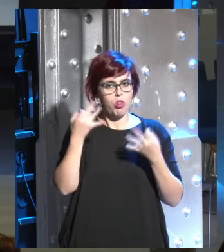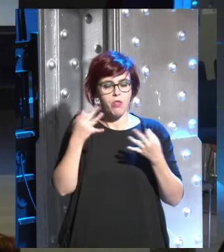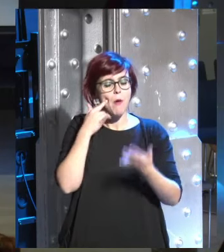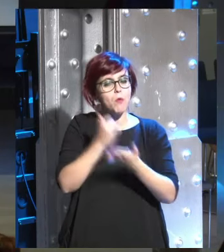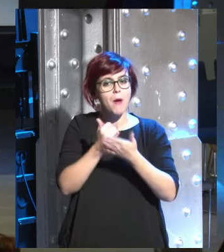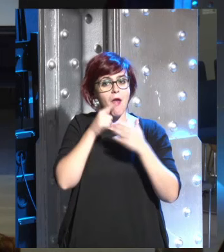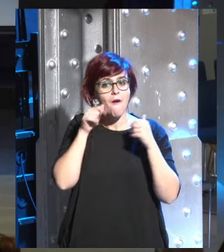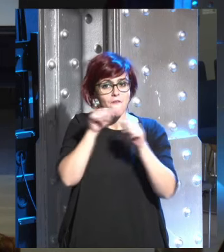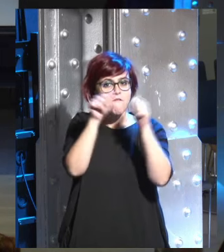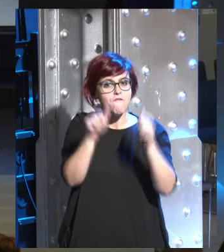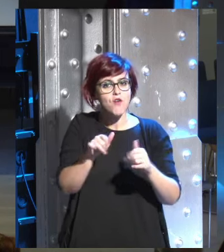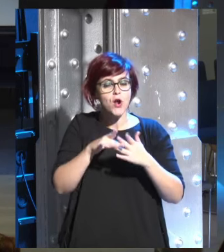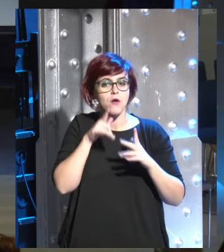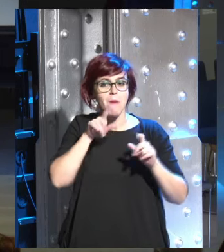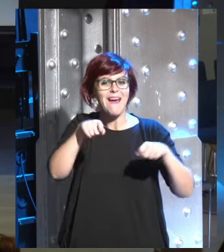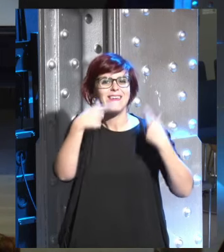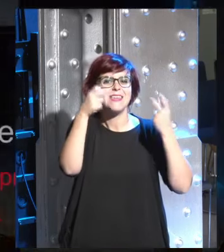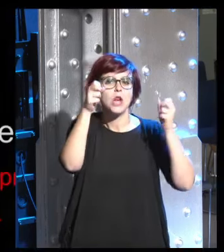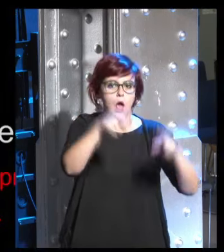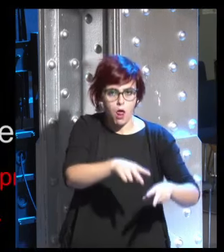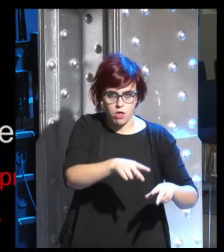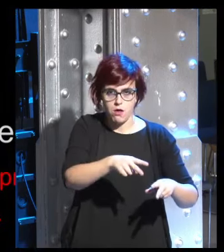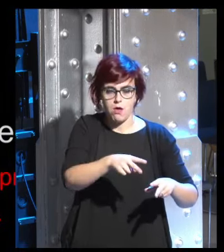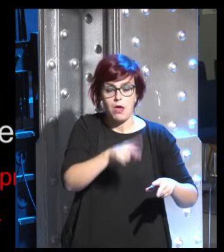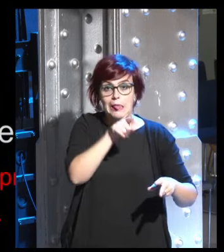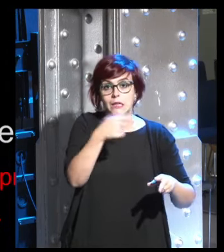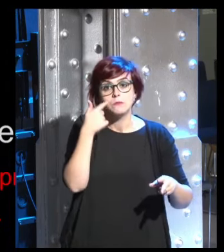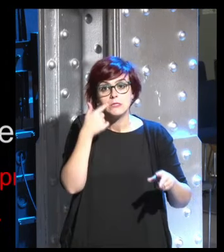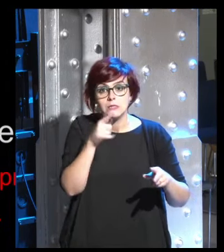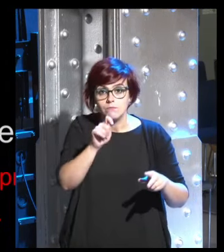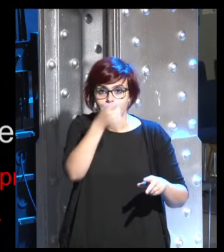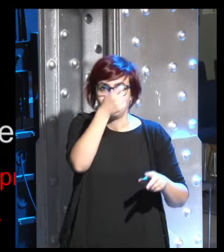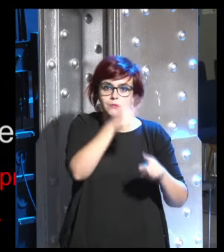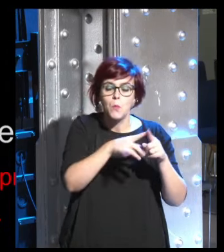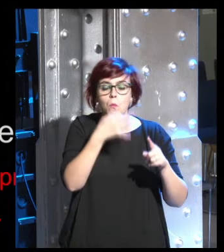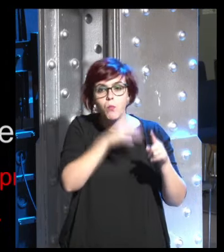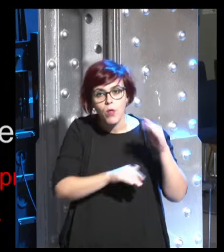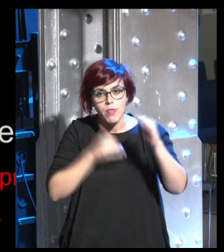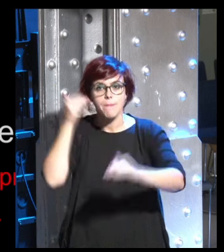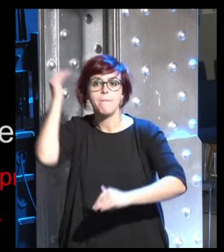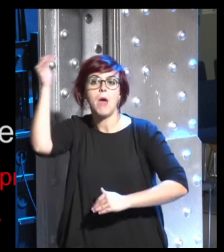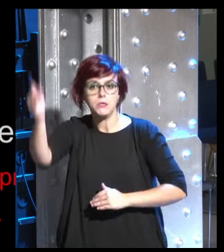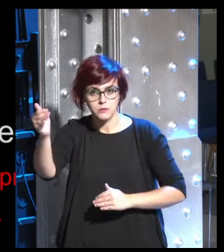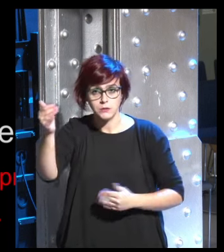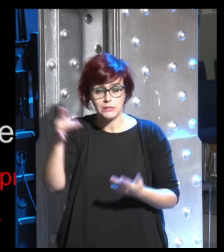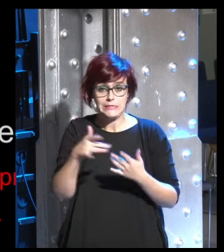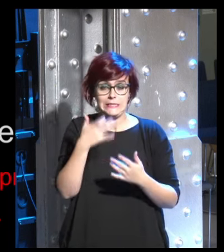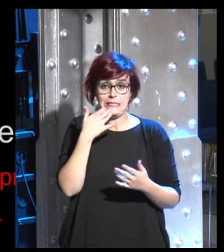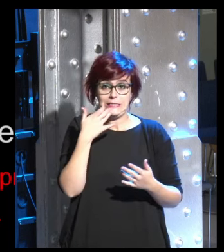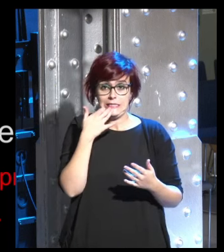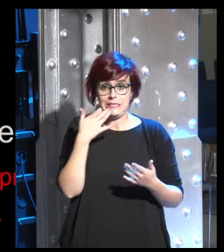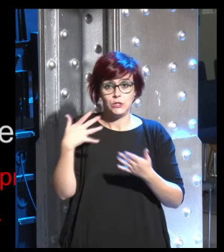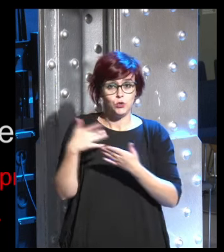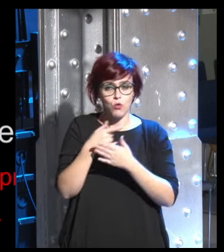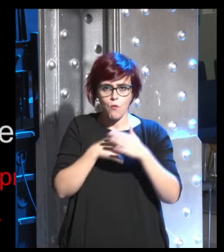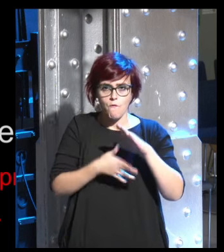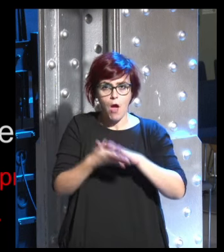otra revolución muy importante que puede que tenga lugar como resultado de todos